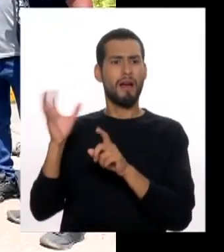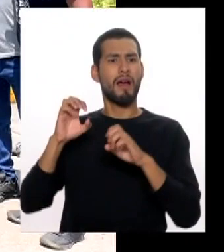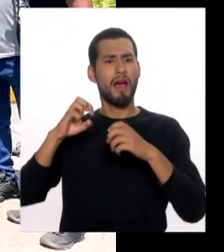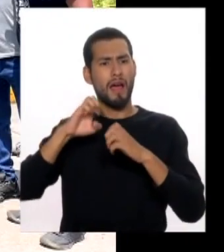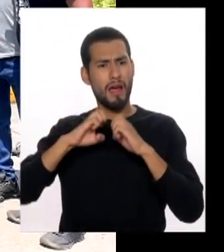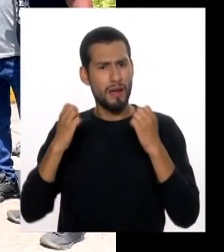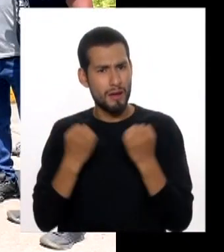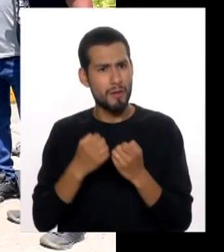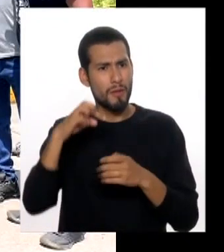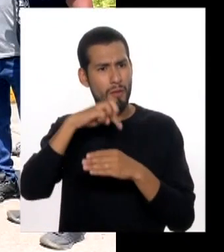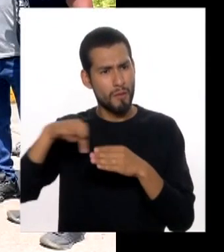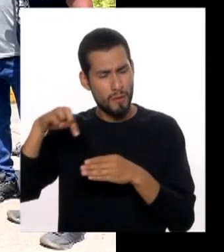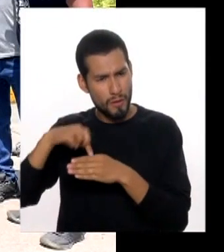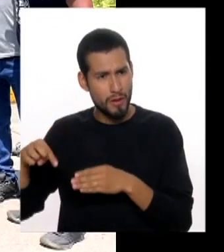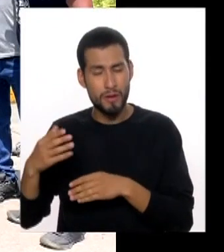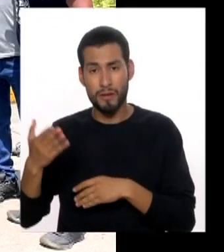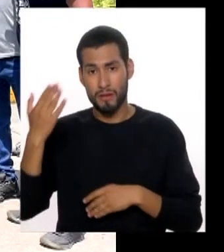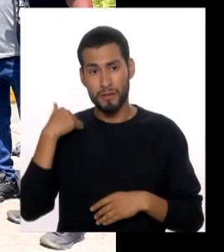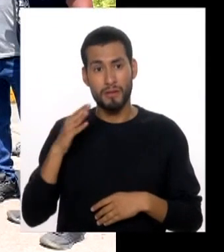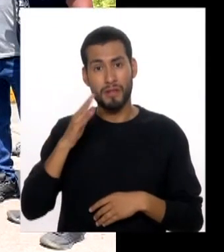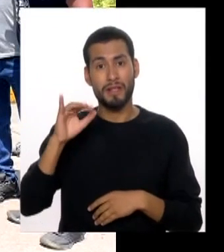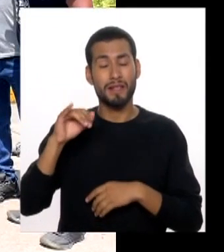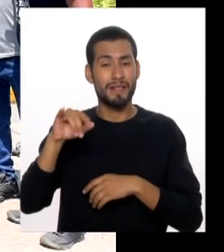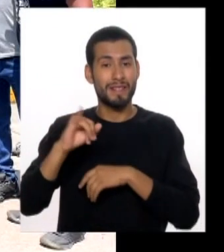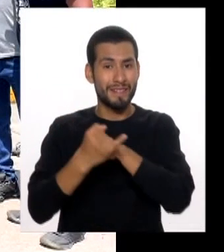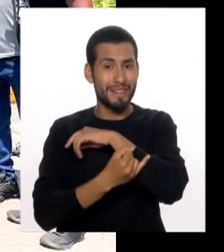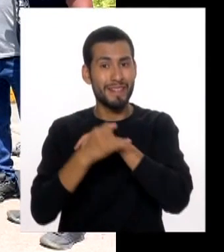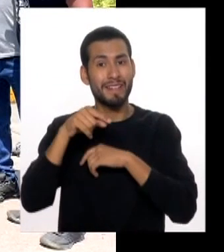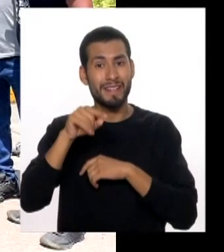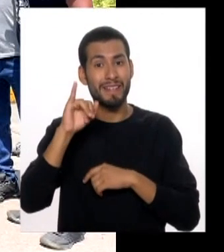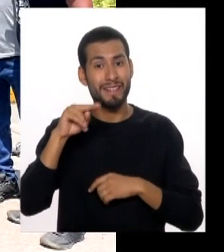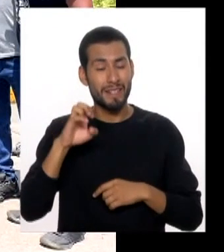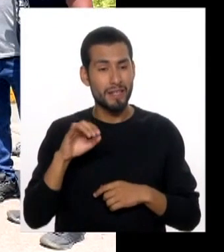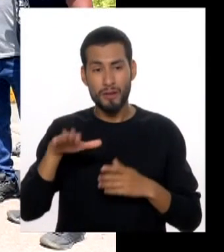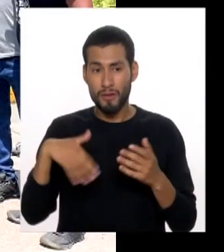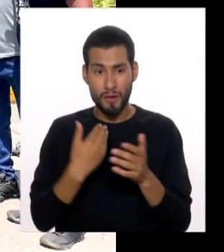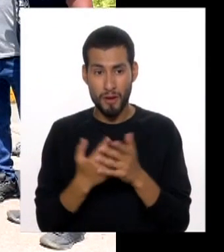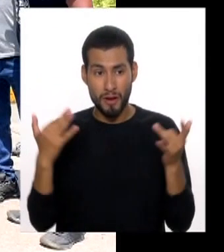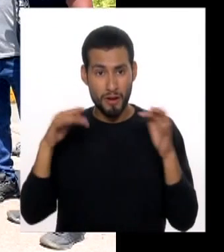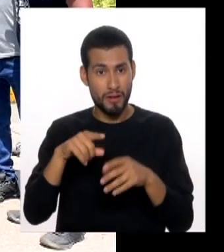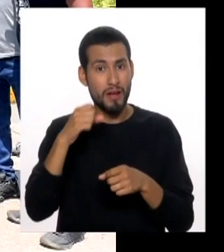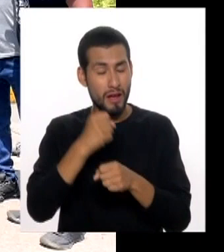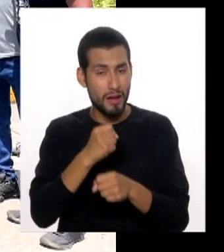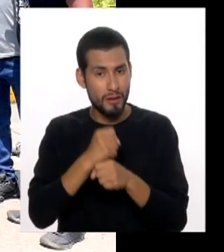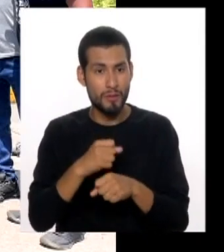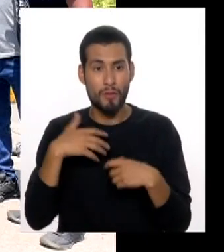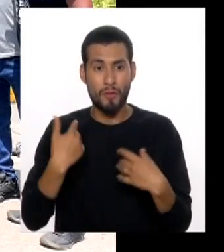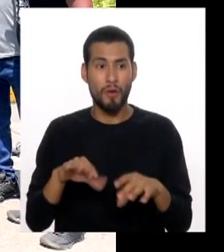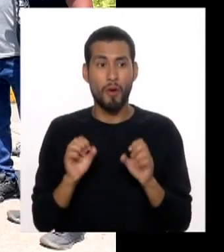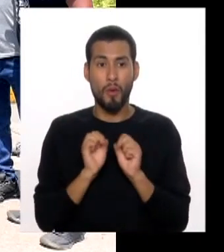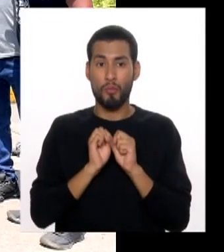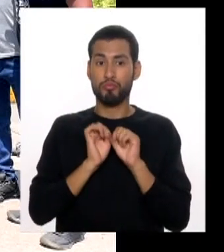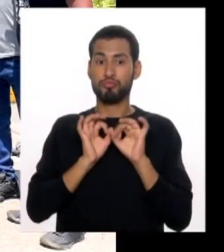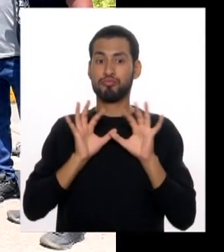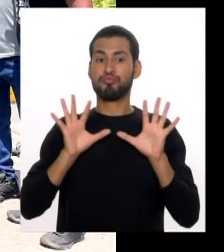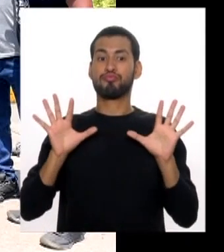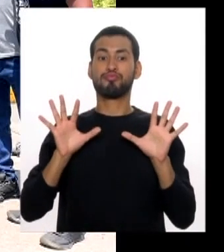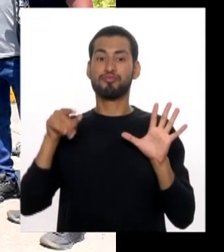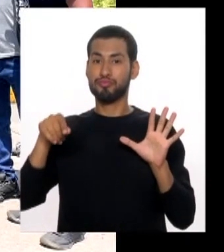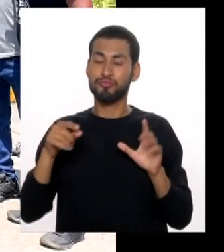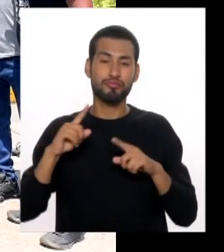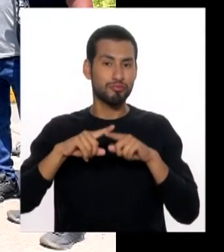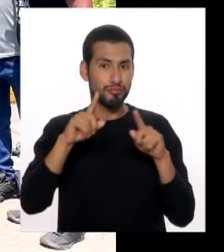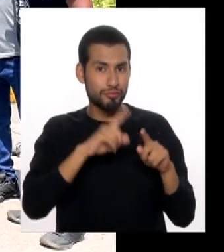profesionales que el otro día fuimos al INEM y decimos que vengan todos los que fuimos al trabajo. Caray, había un montón de personas, trabajo de